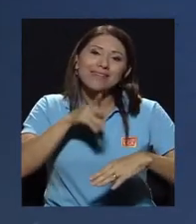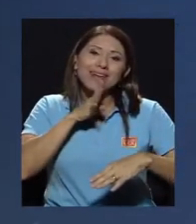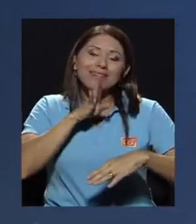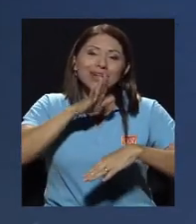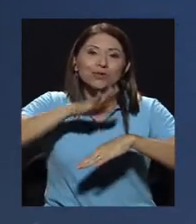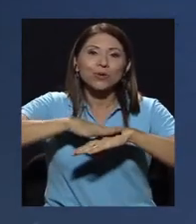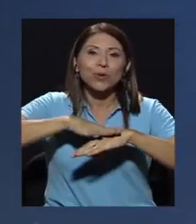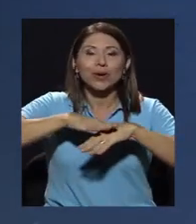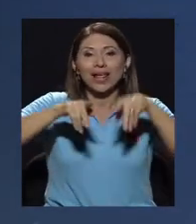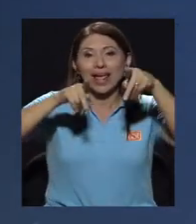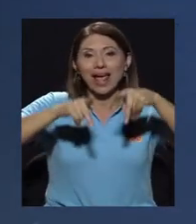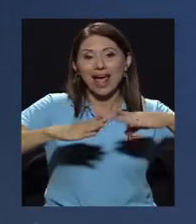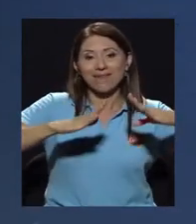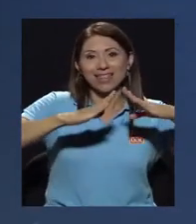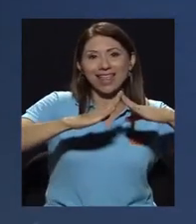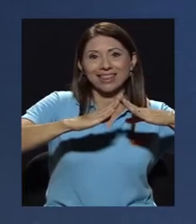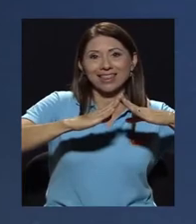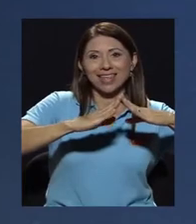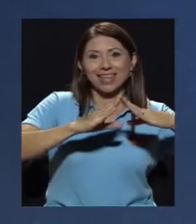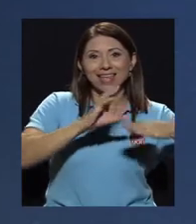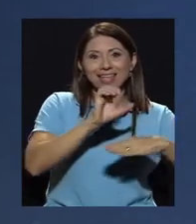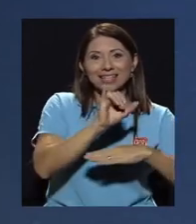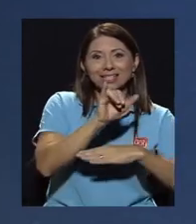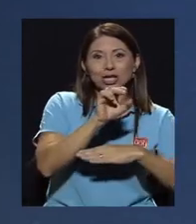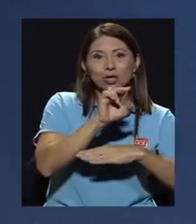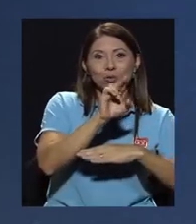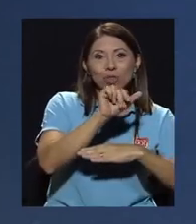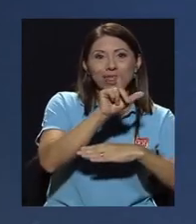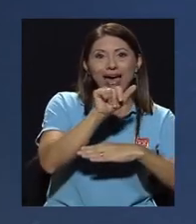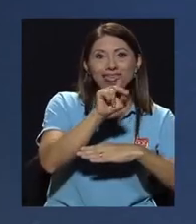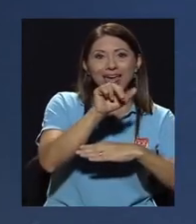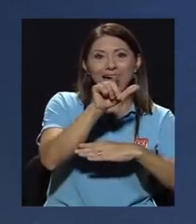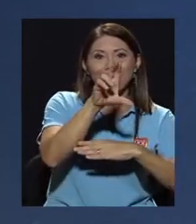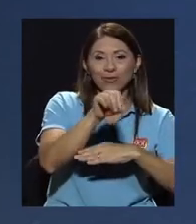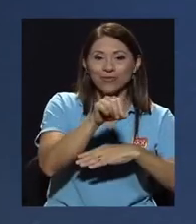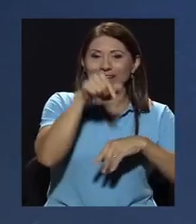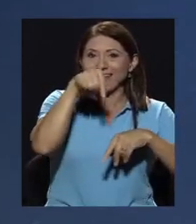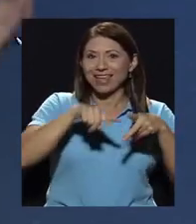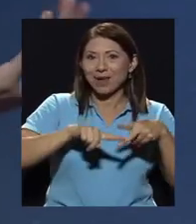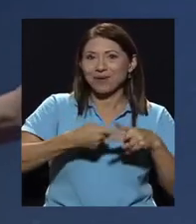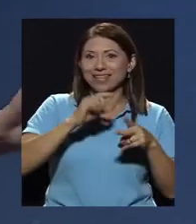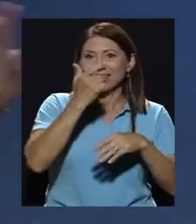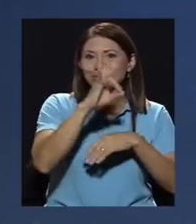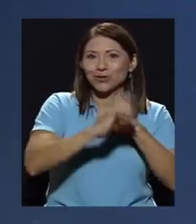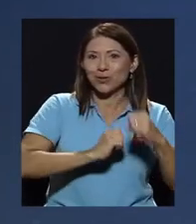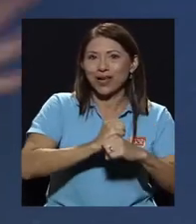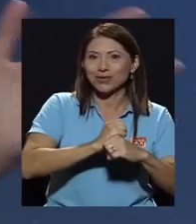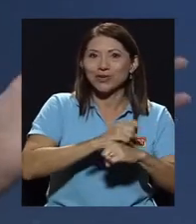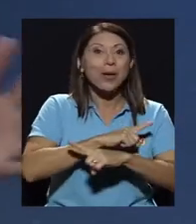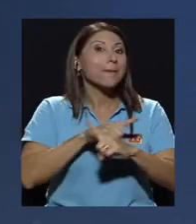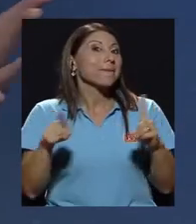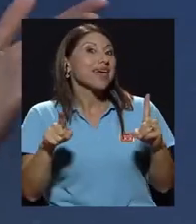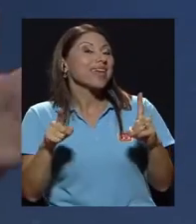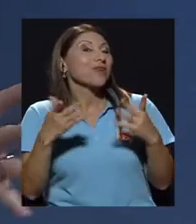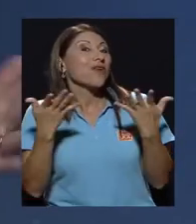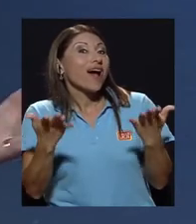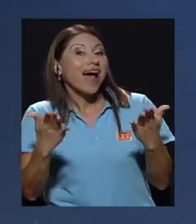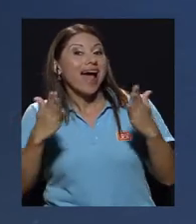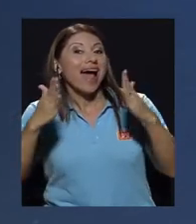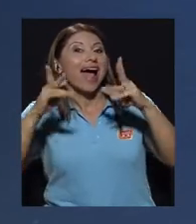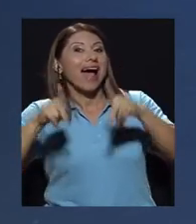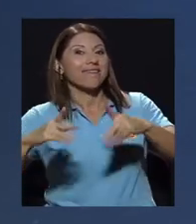porque es una diferencia ciudadano para nuestro Estado es a partir de los 18 años, pero el Estado como tal le llega a todos, niños,